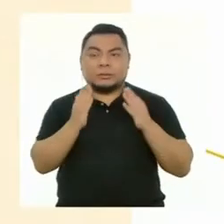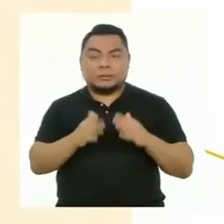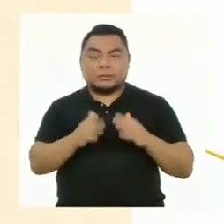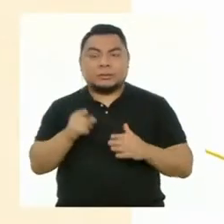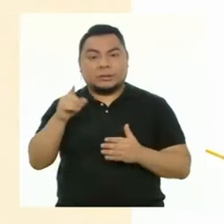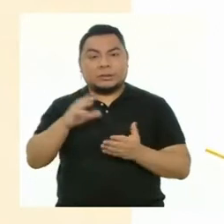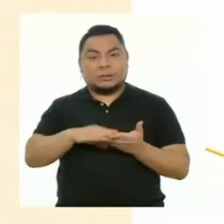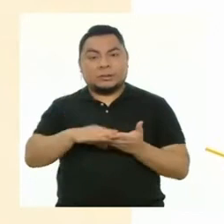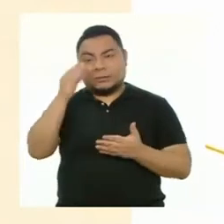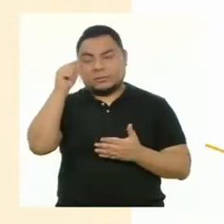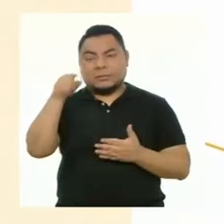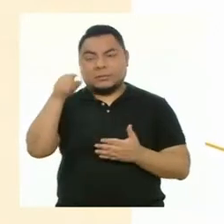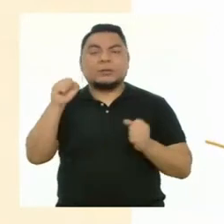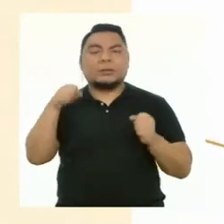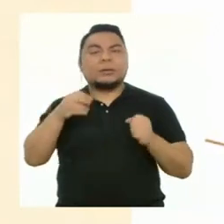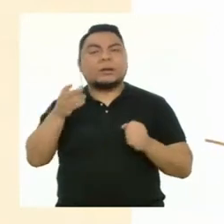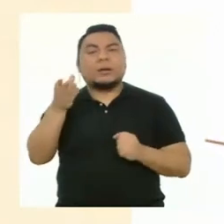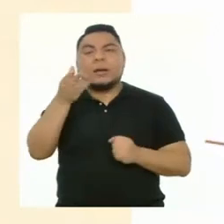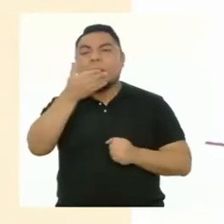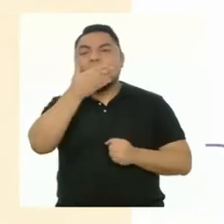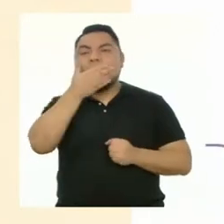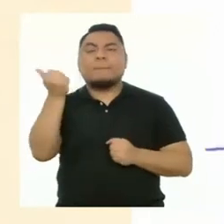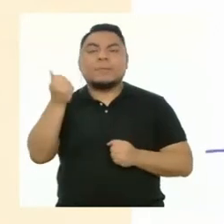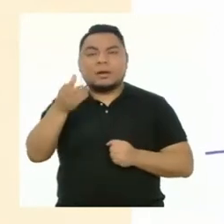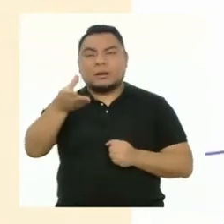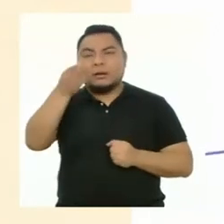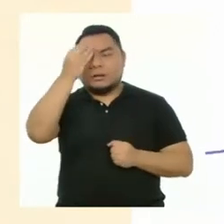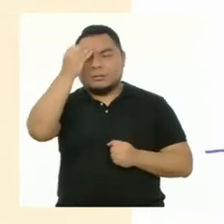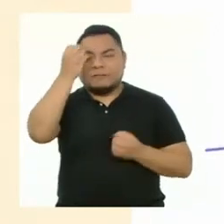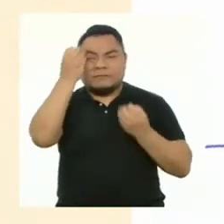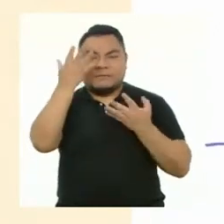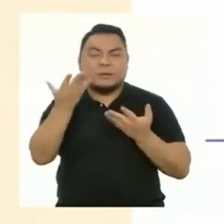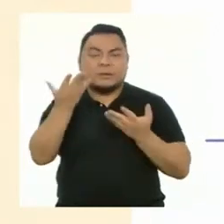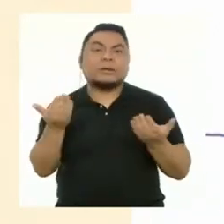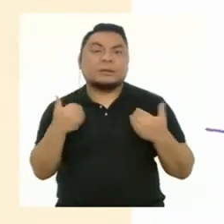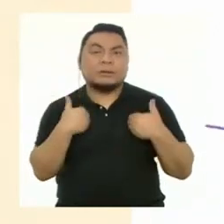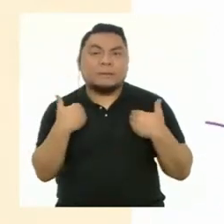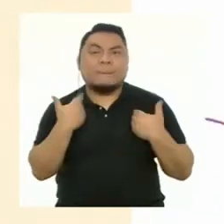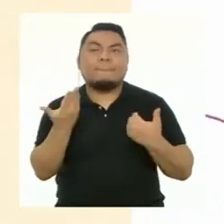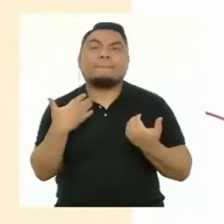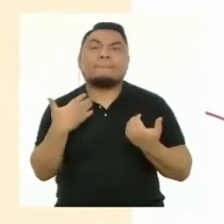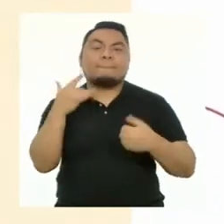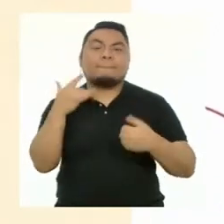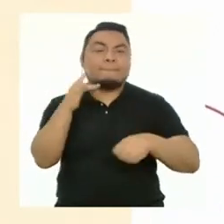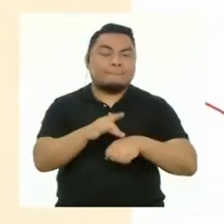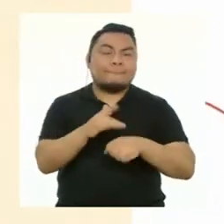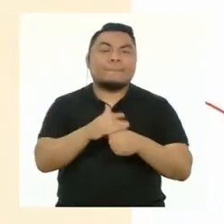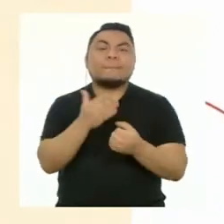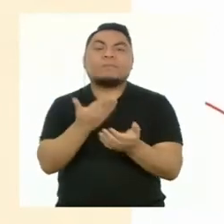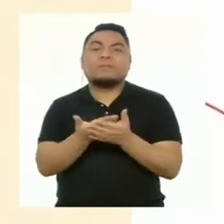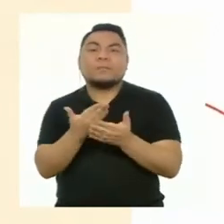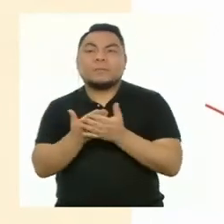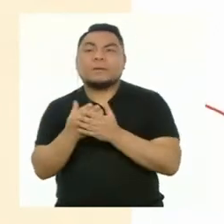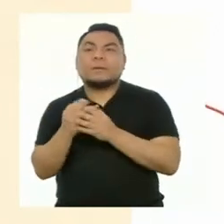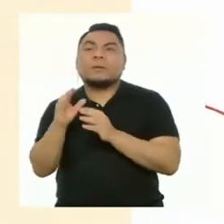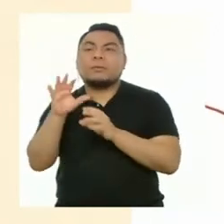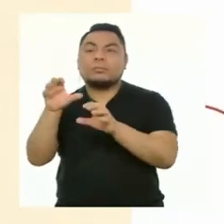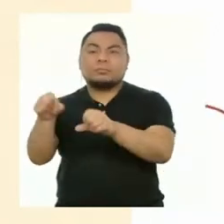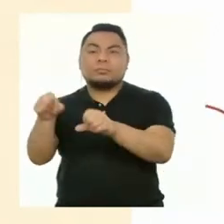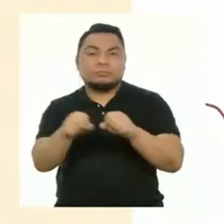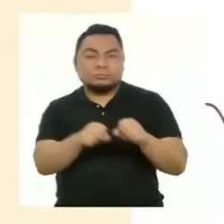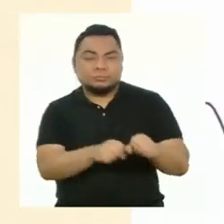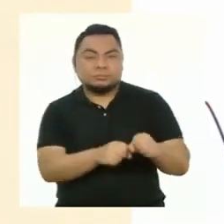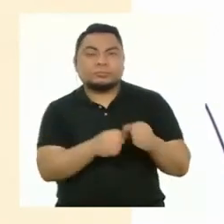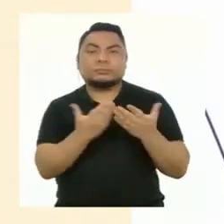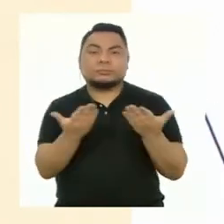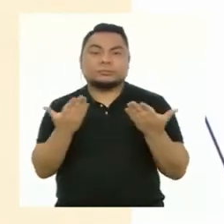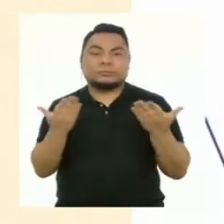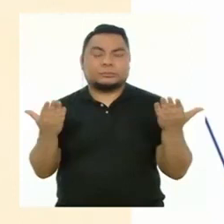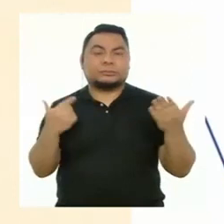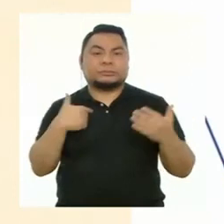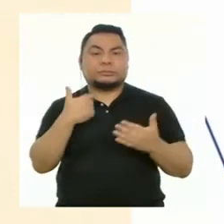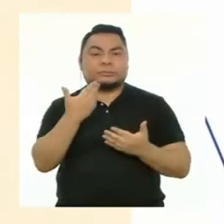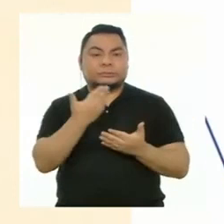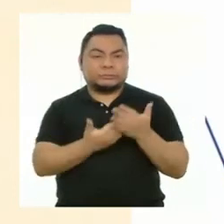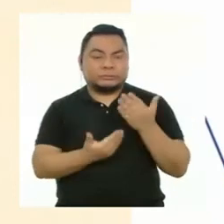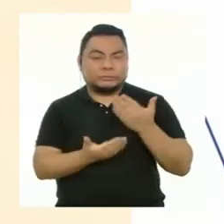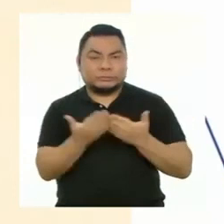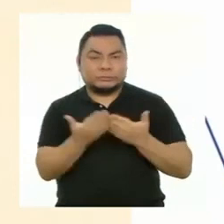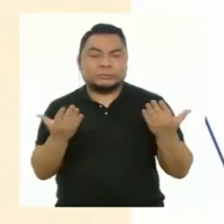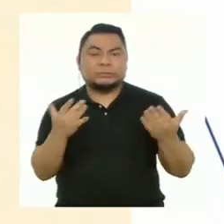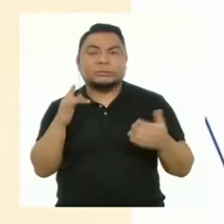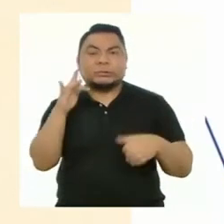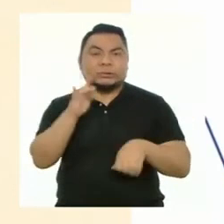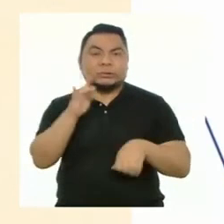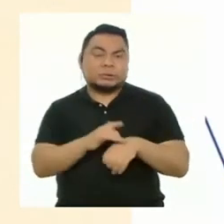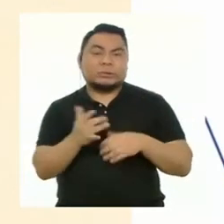de este aprendizaje asimila mejor la información que puede tocar, probar, manipular a través de los sentidos